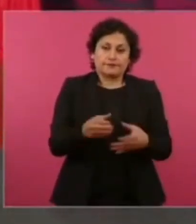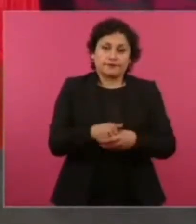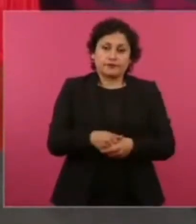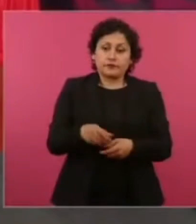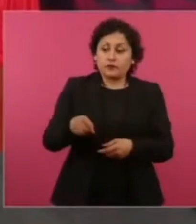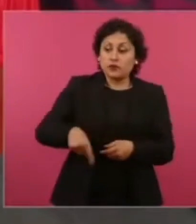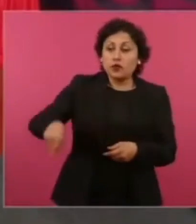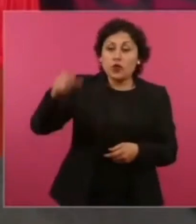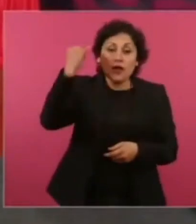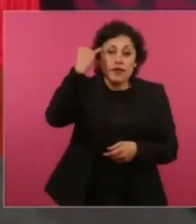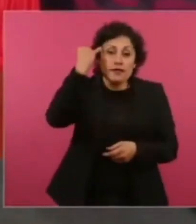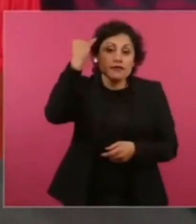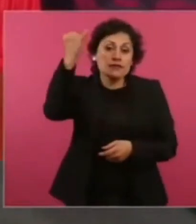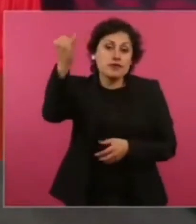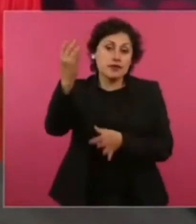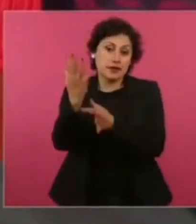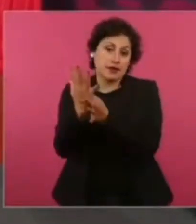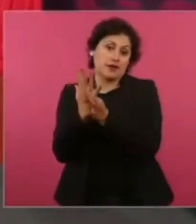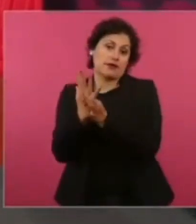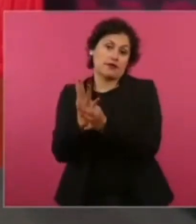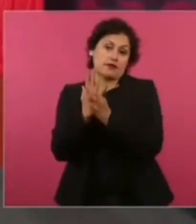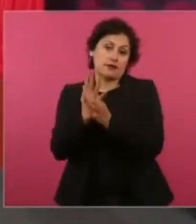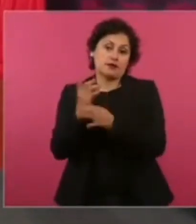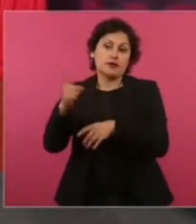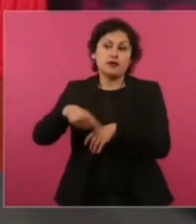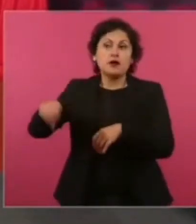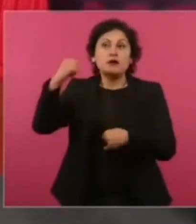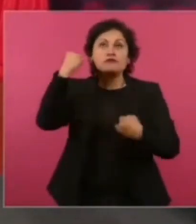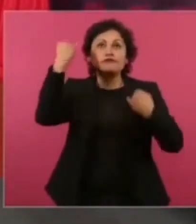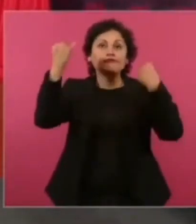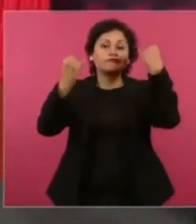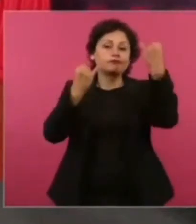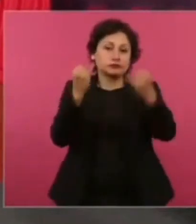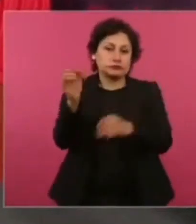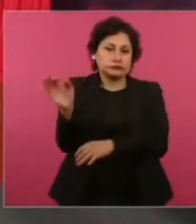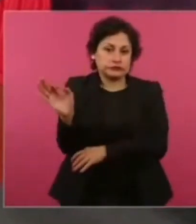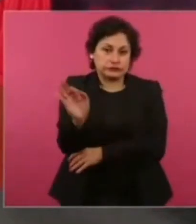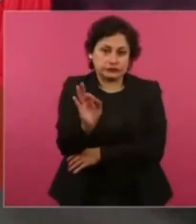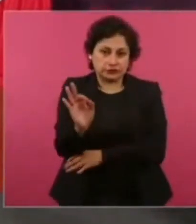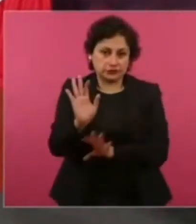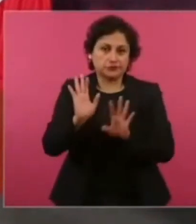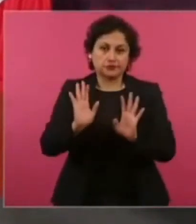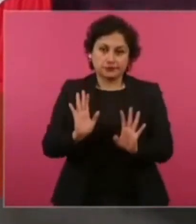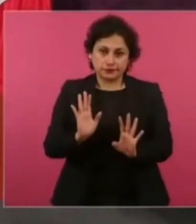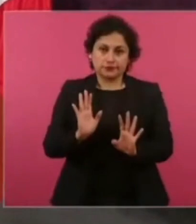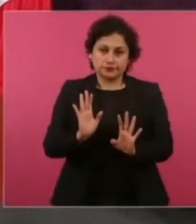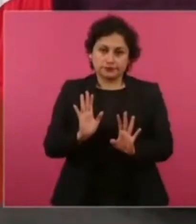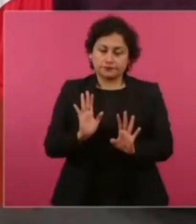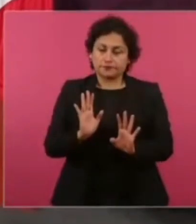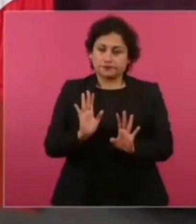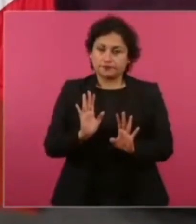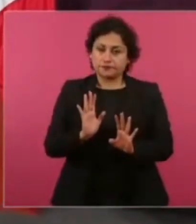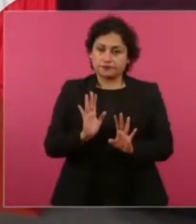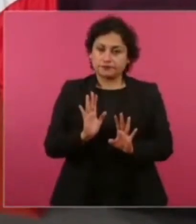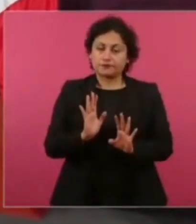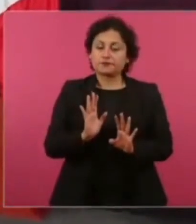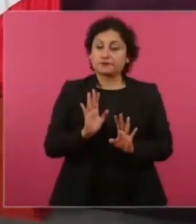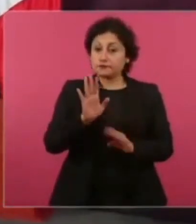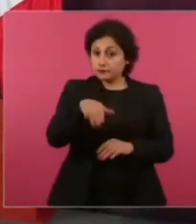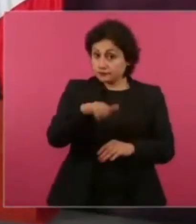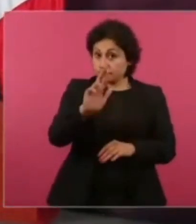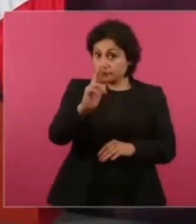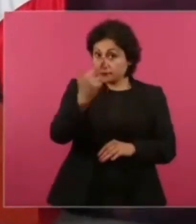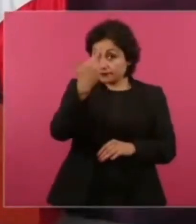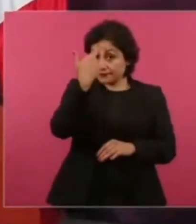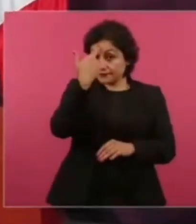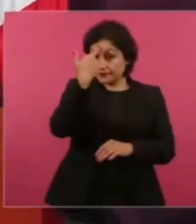hipótesis y pueden ser hasta conjeturas. Entonces, no hay que olvidar